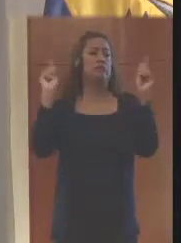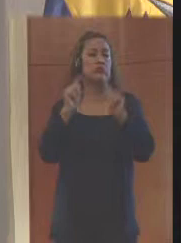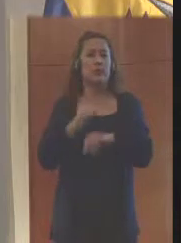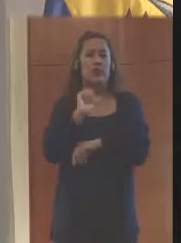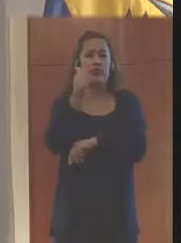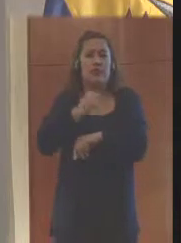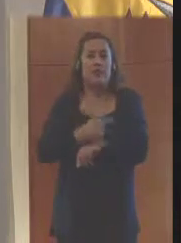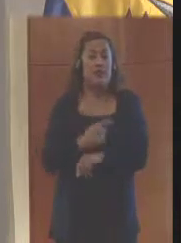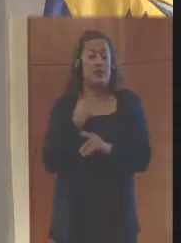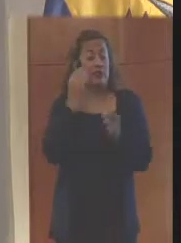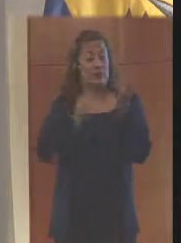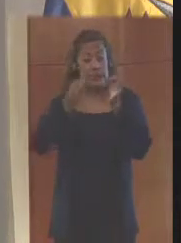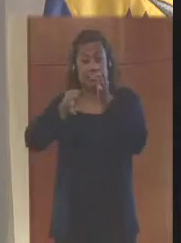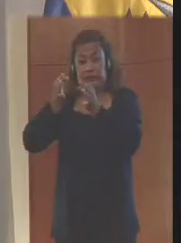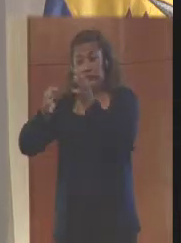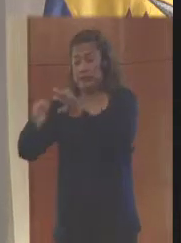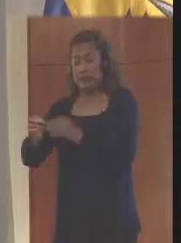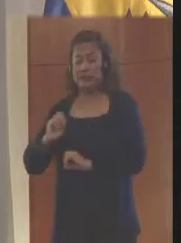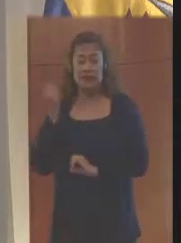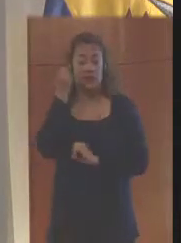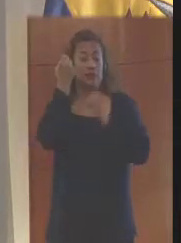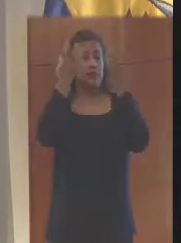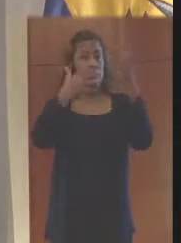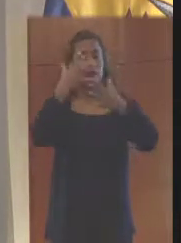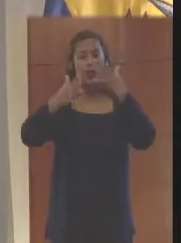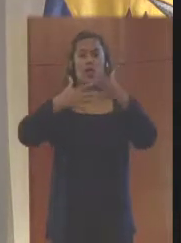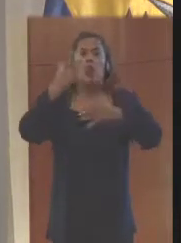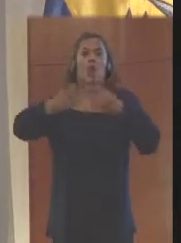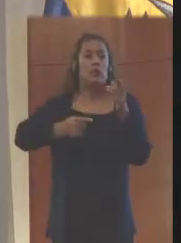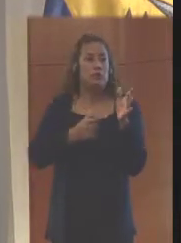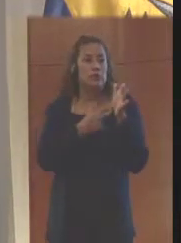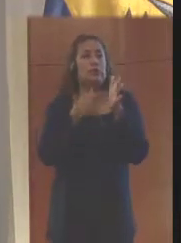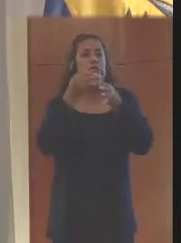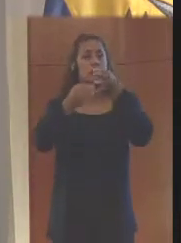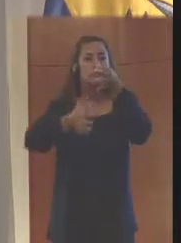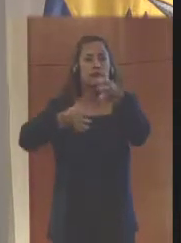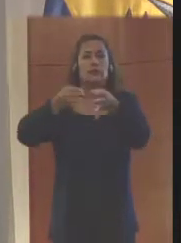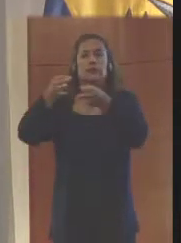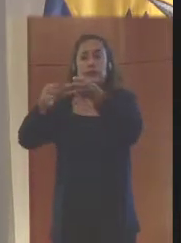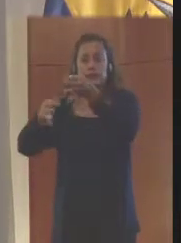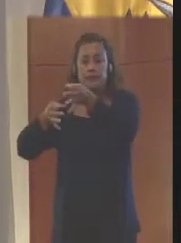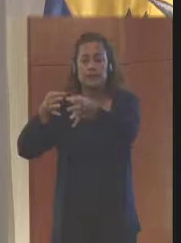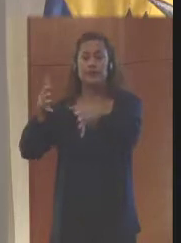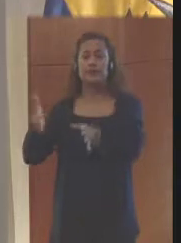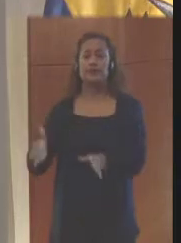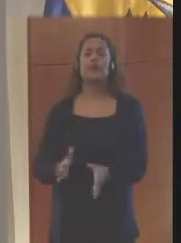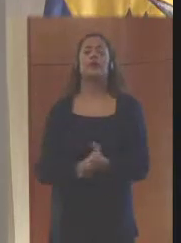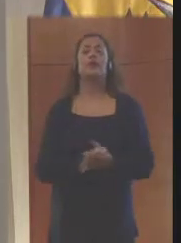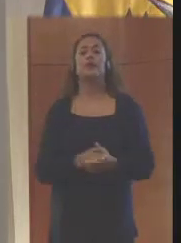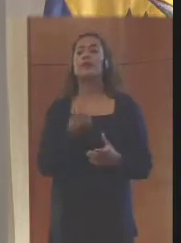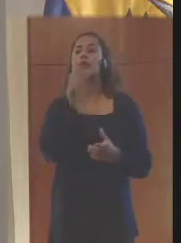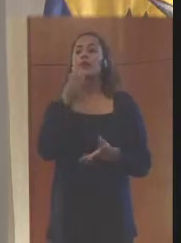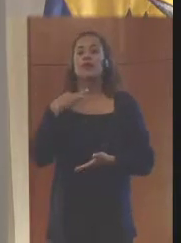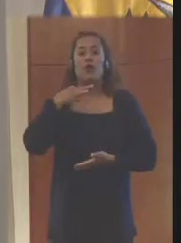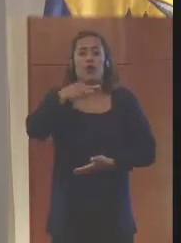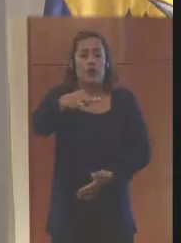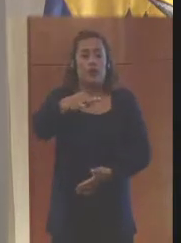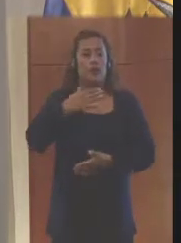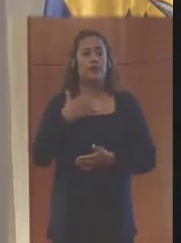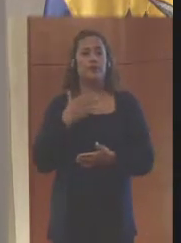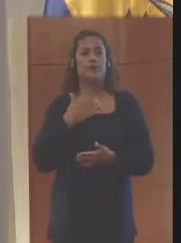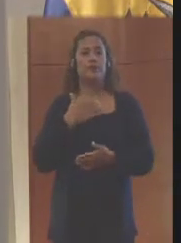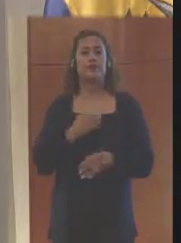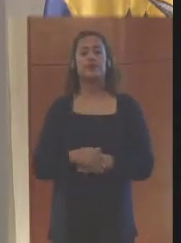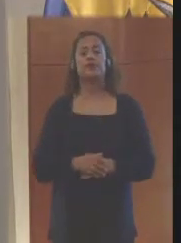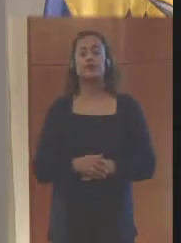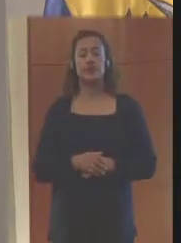de hacerlo lo más claro posible y trataré de ser muy lenta en la presentación. Bien, ¿a quién represento? Represento Responsabilidad